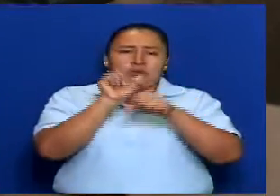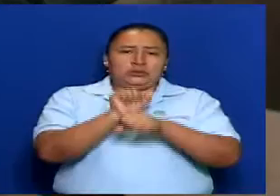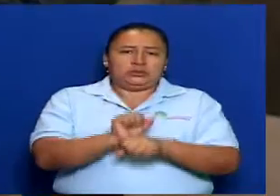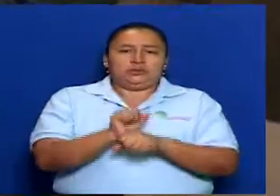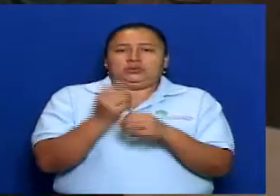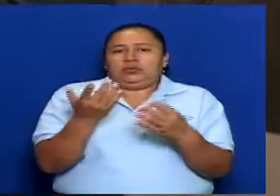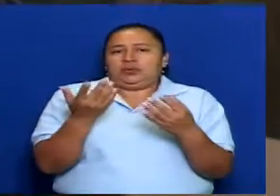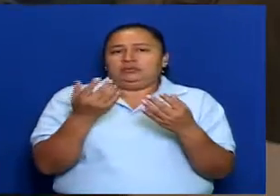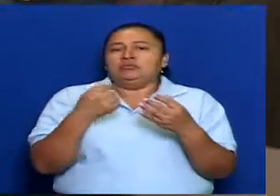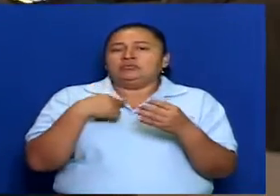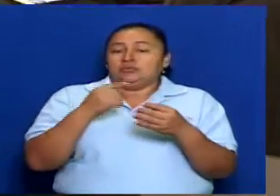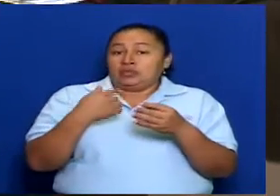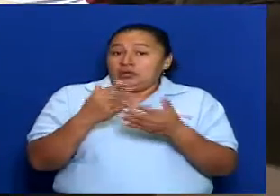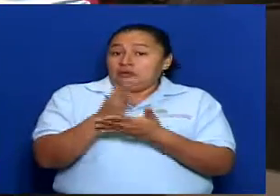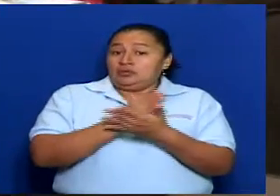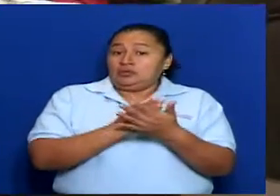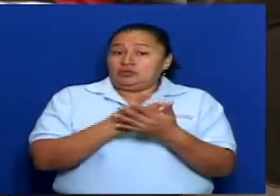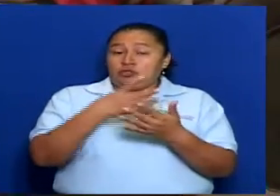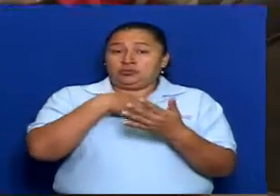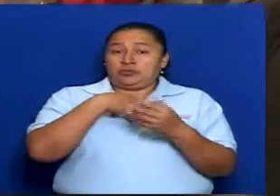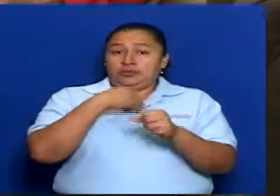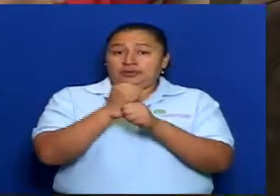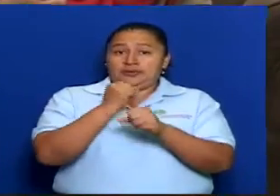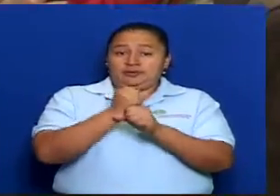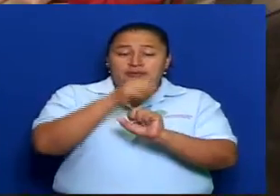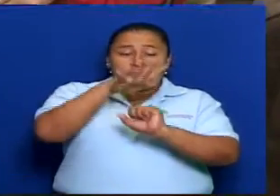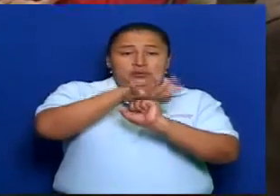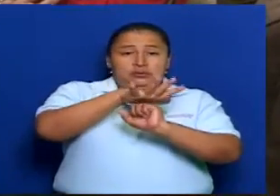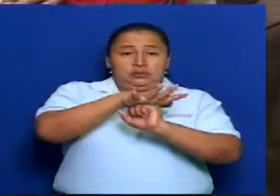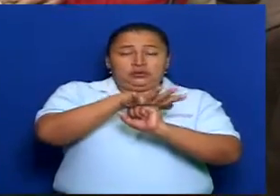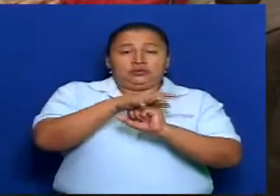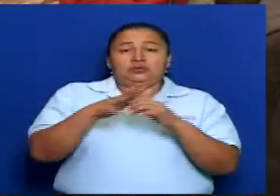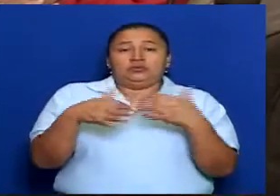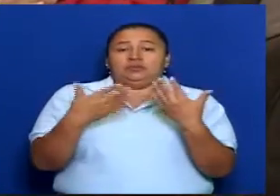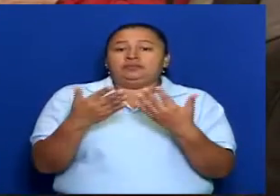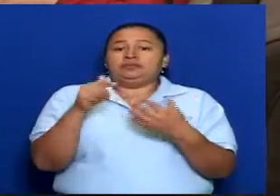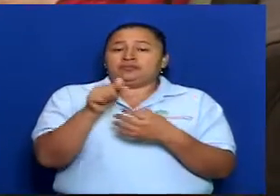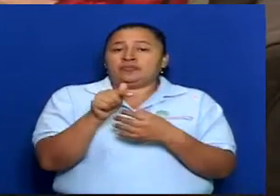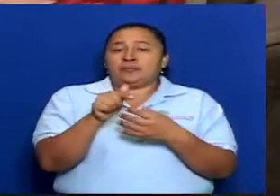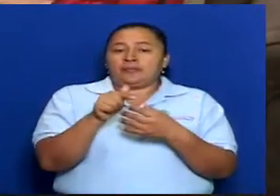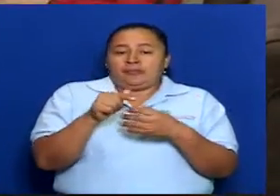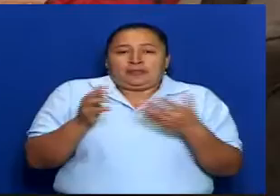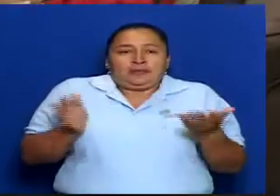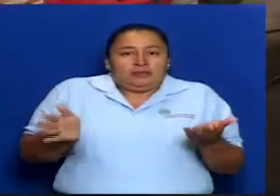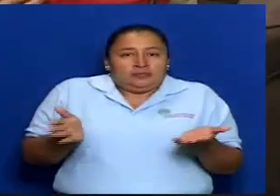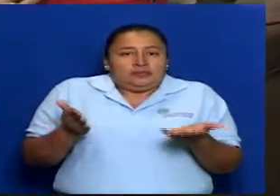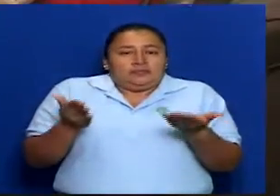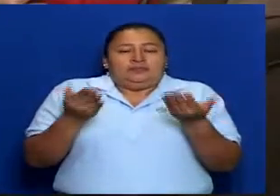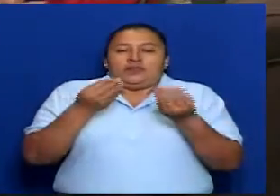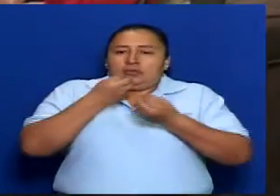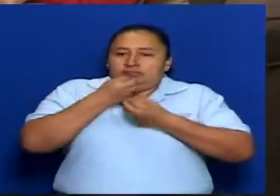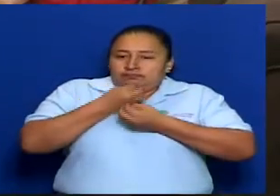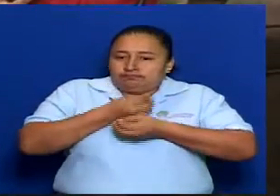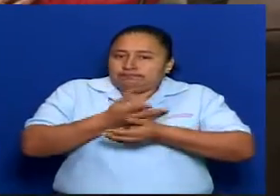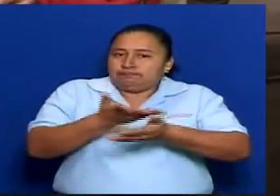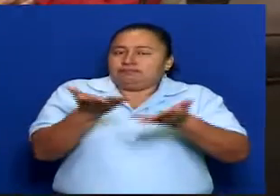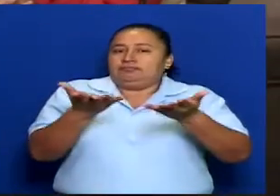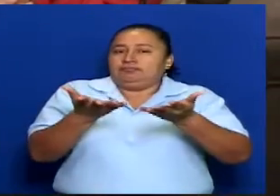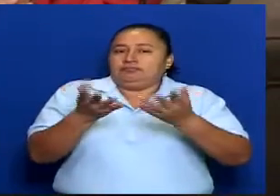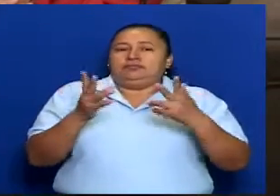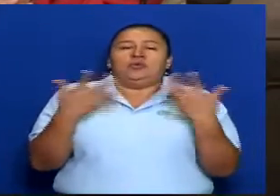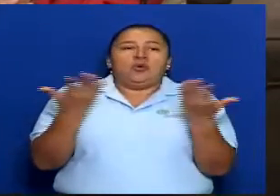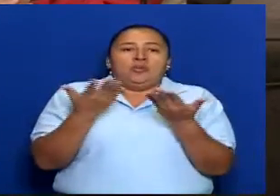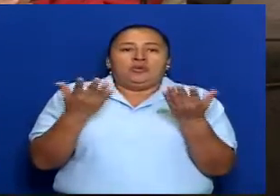costumbres. Y parte de las competencias de esta comisión es de promover, divulgar los